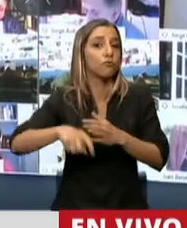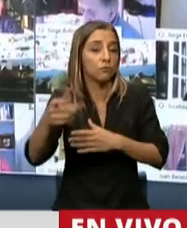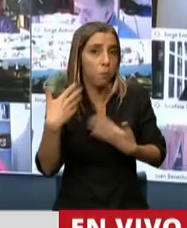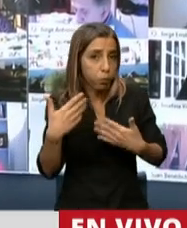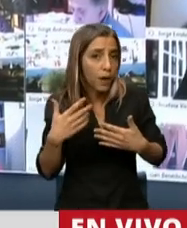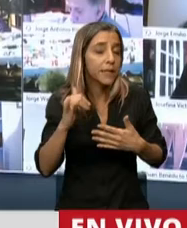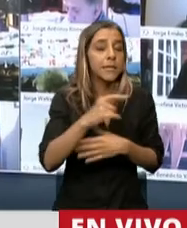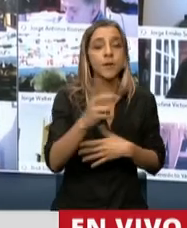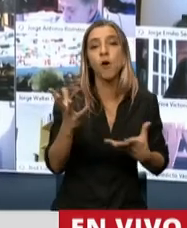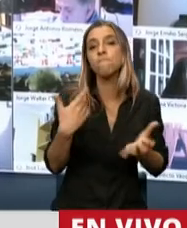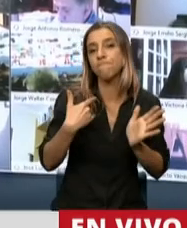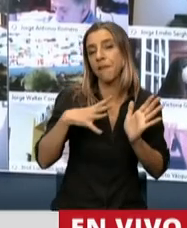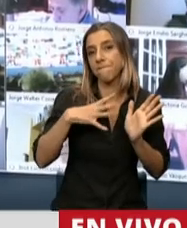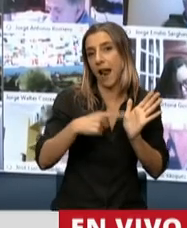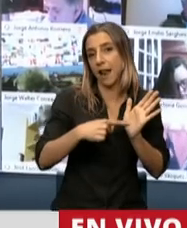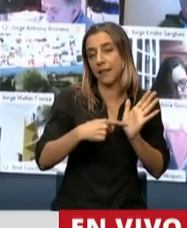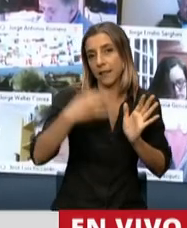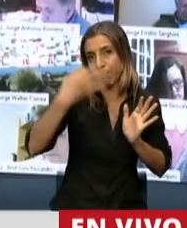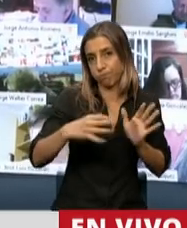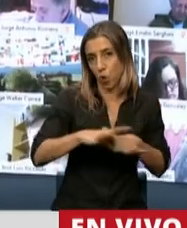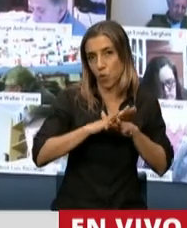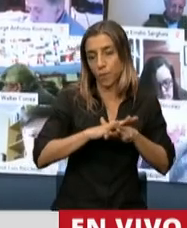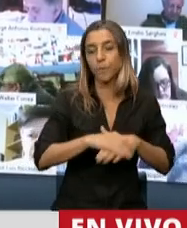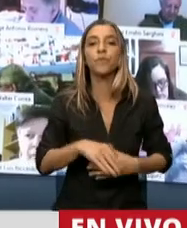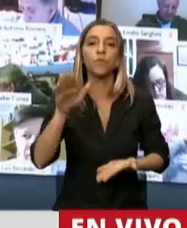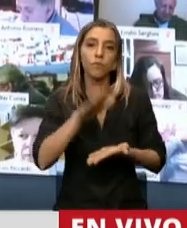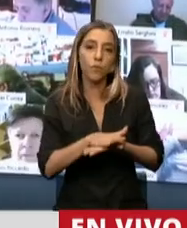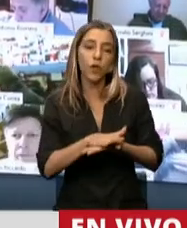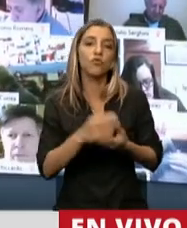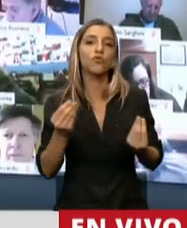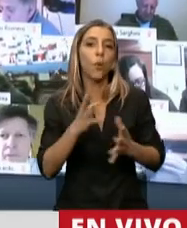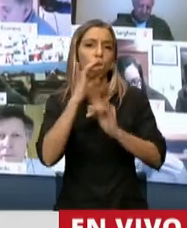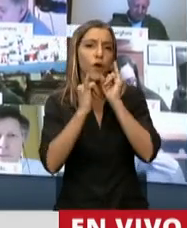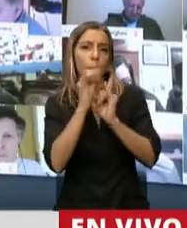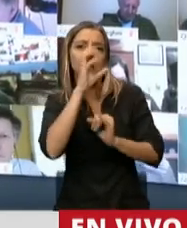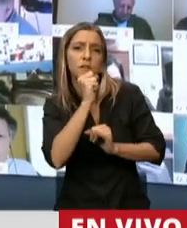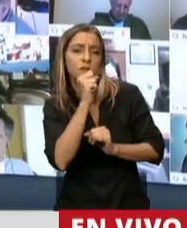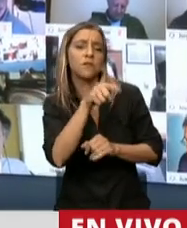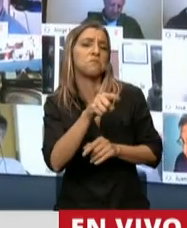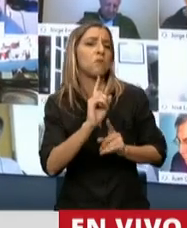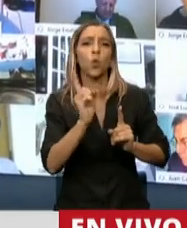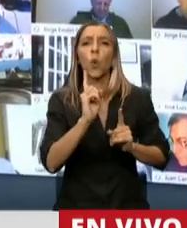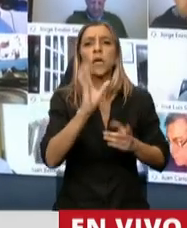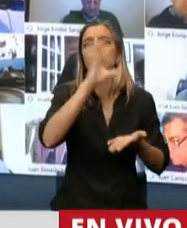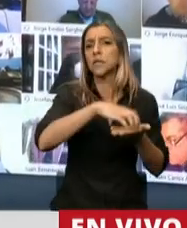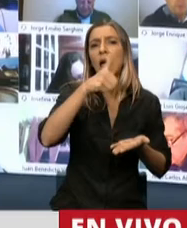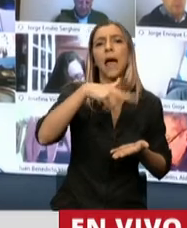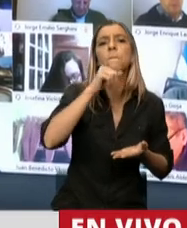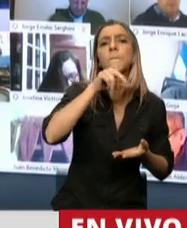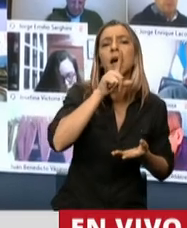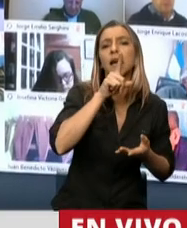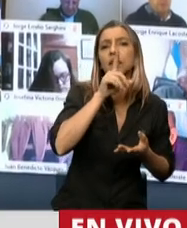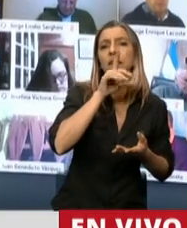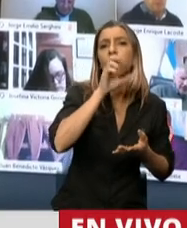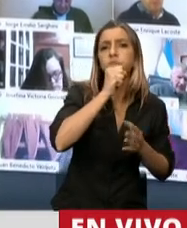Con respecto al resguardo que tenemos de la información, ese resguardo no rige para el ANMAT, rige para antes